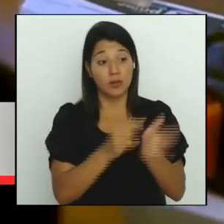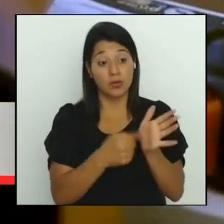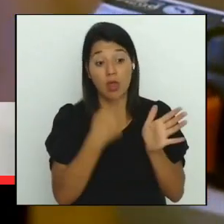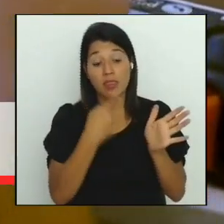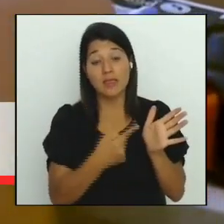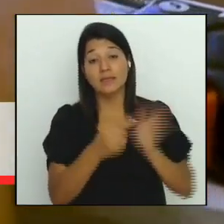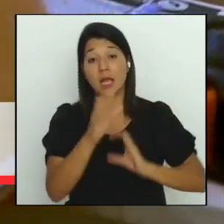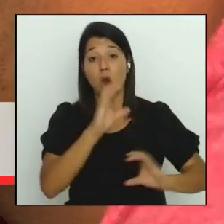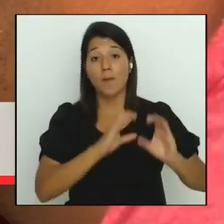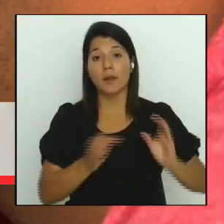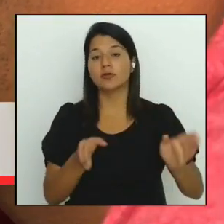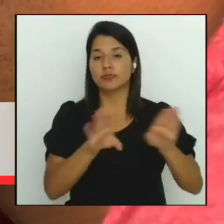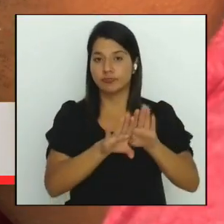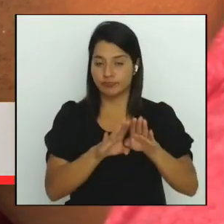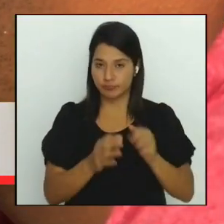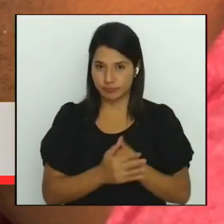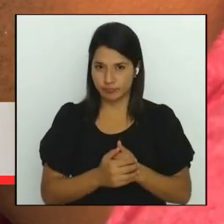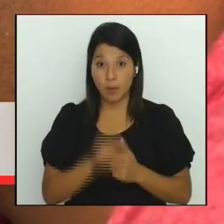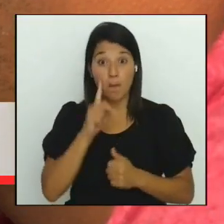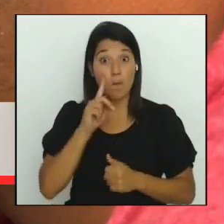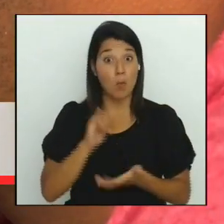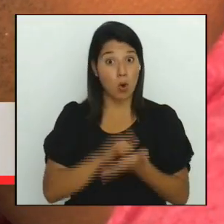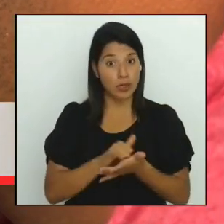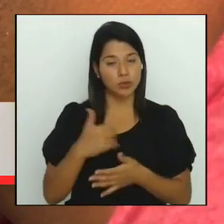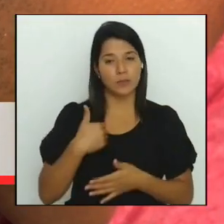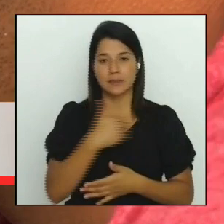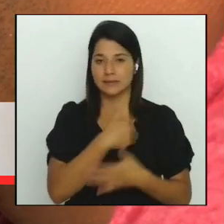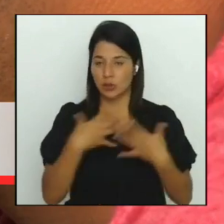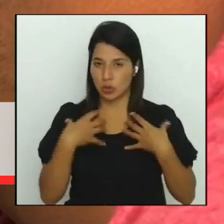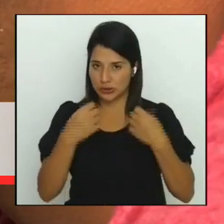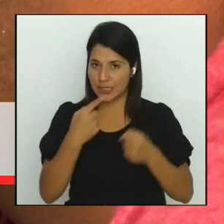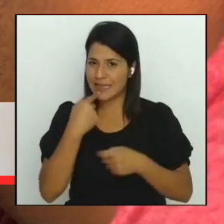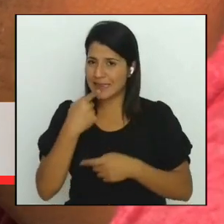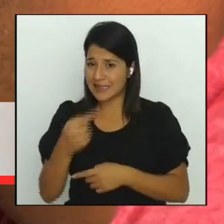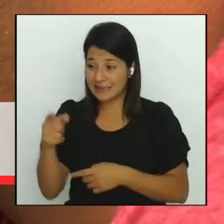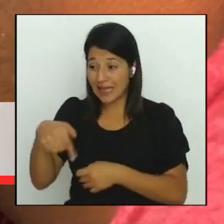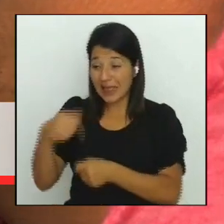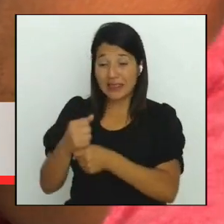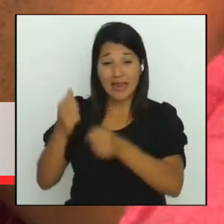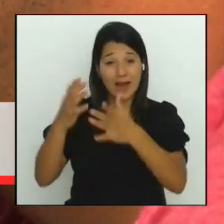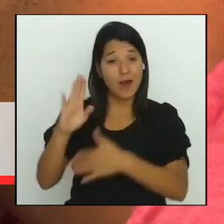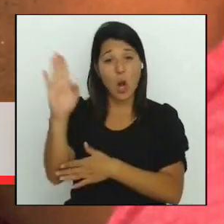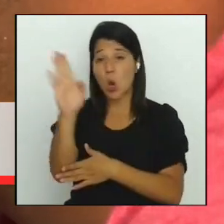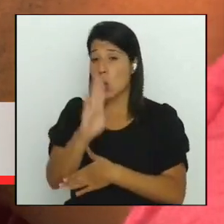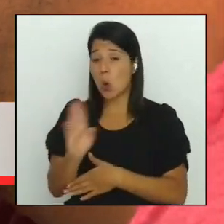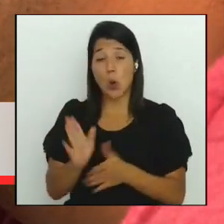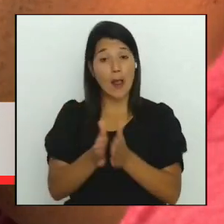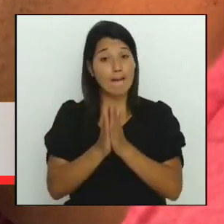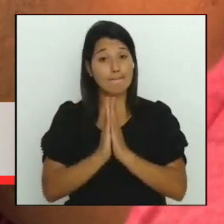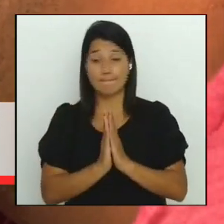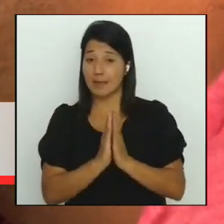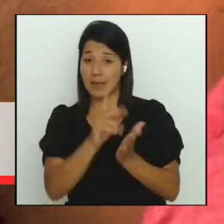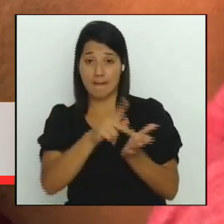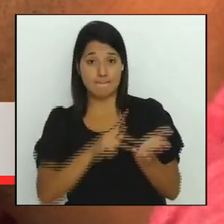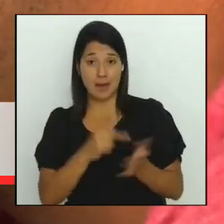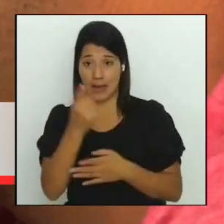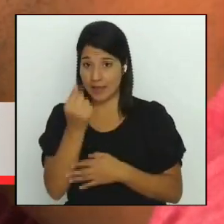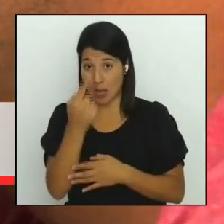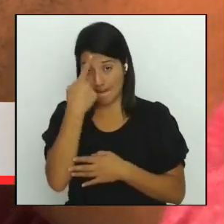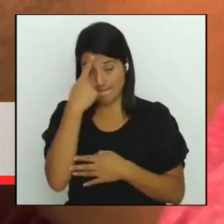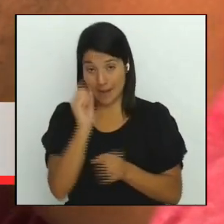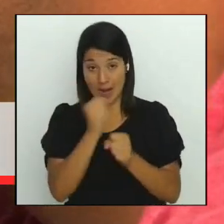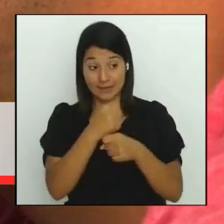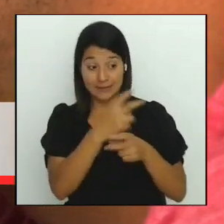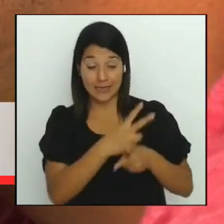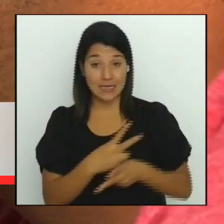situación, en salud aseguraron que los funcionarios no solicitan dinero al momento de realizar las inspecciones rutinarias